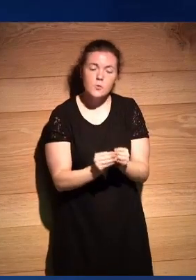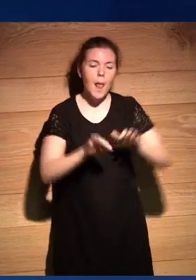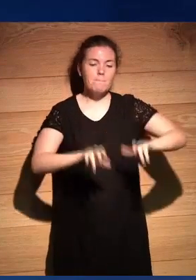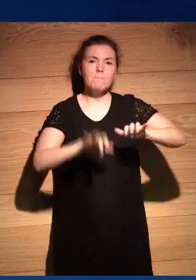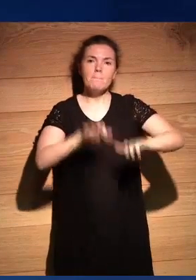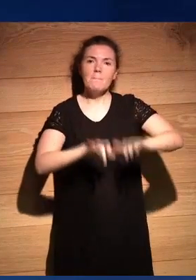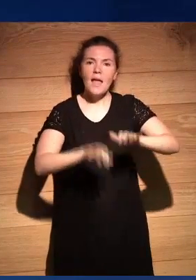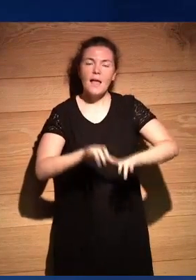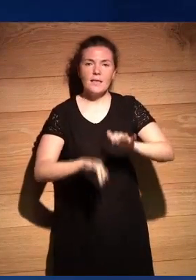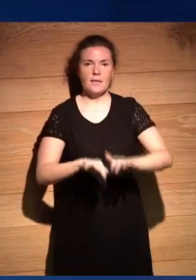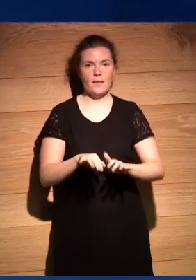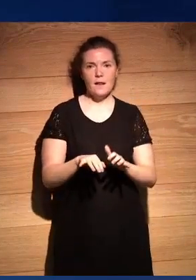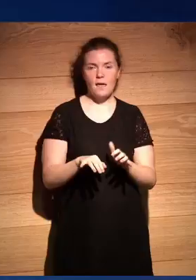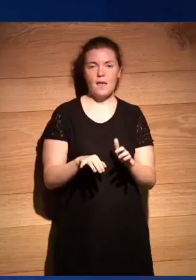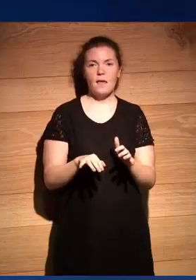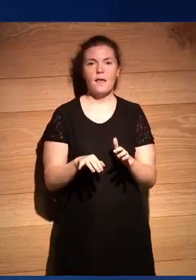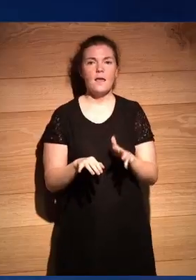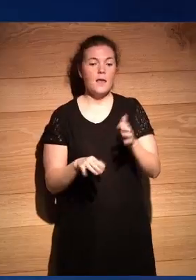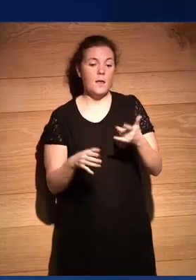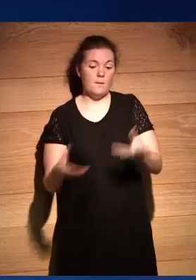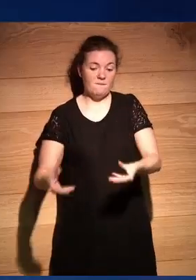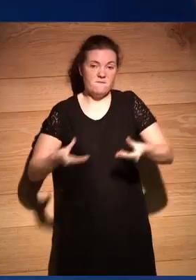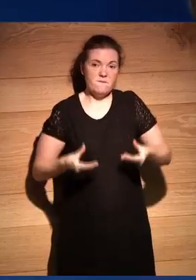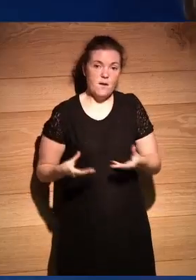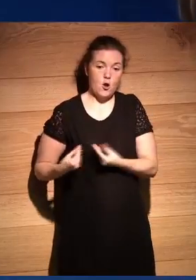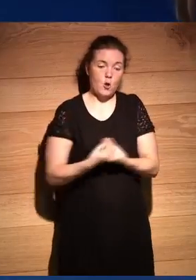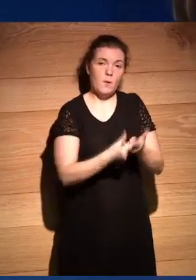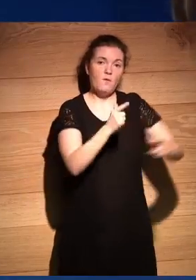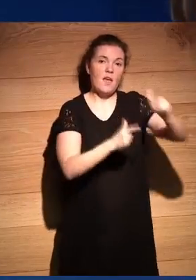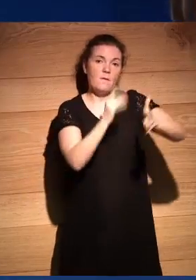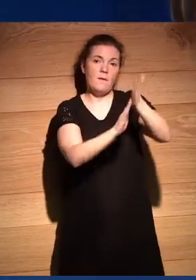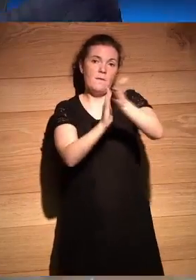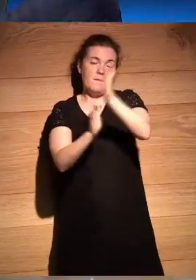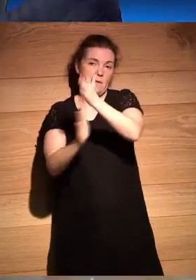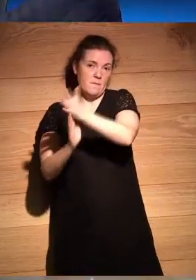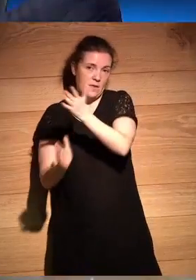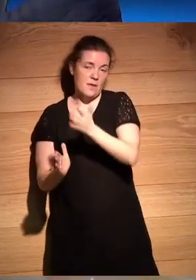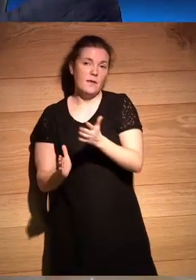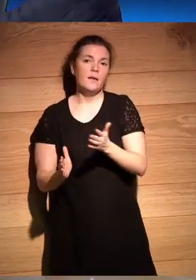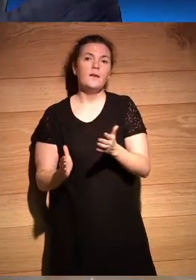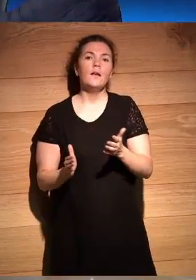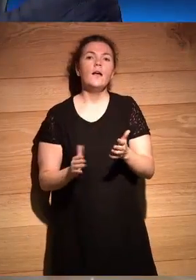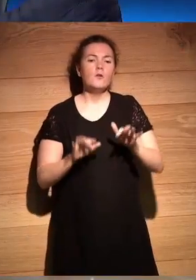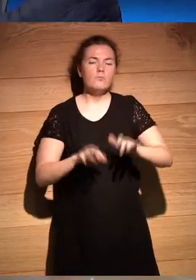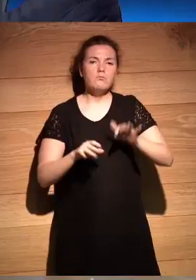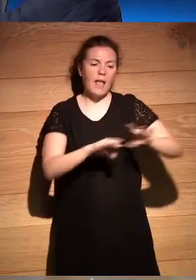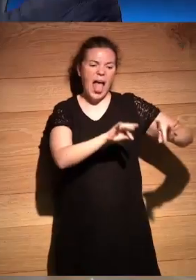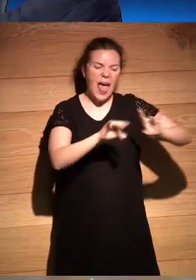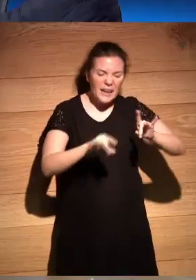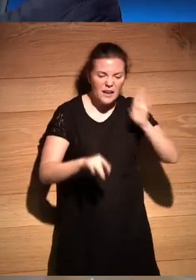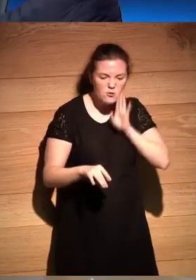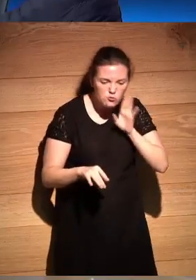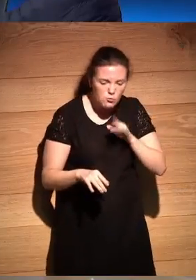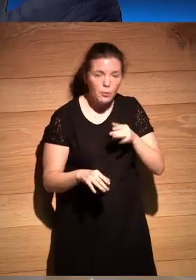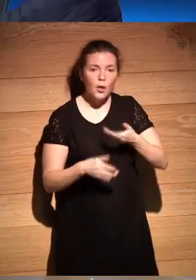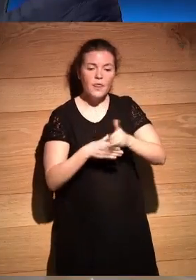de escribir una Olivetti letra 80 que viaja contigo al old school y que va y se llena de arena y se mancha y